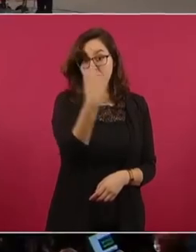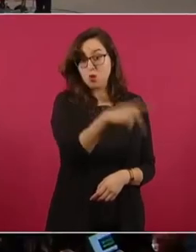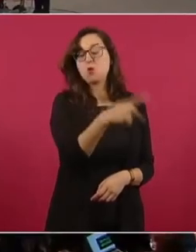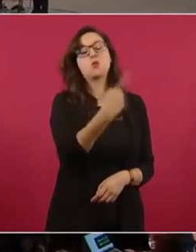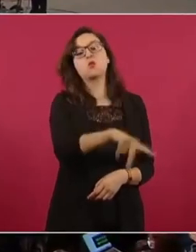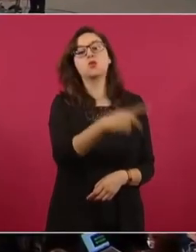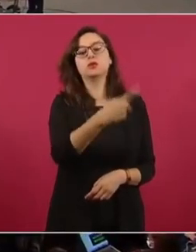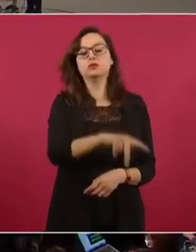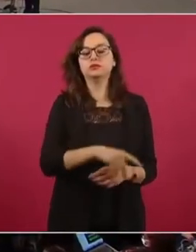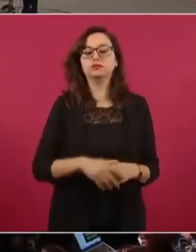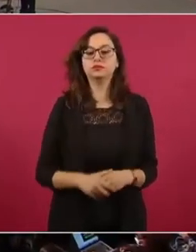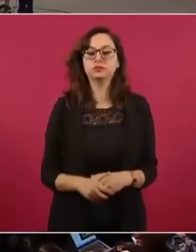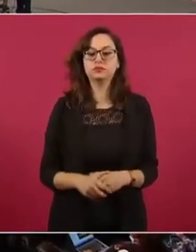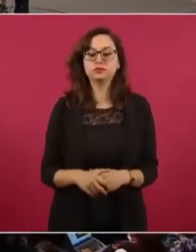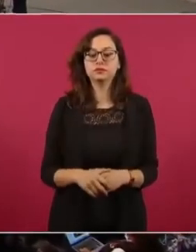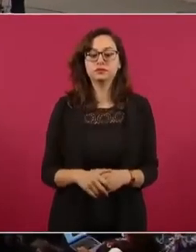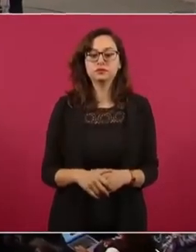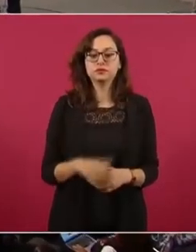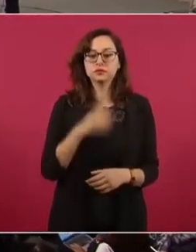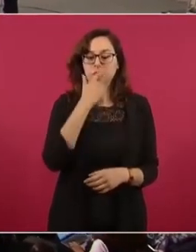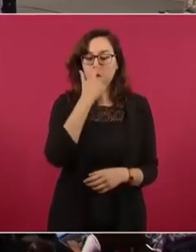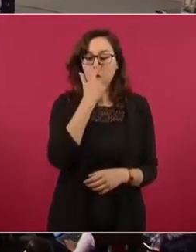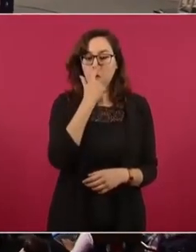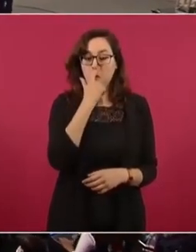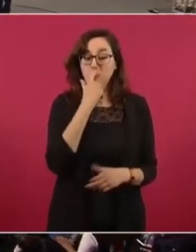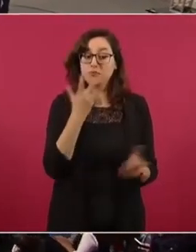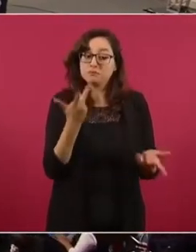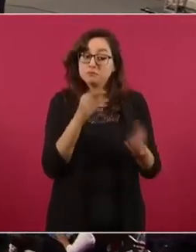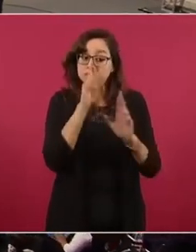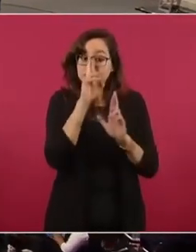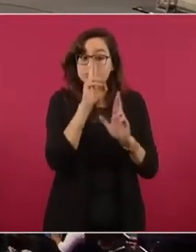No, lo respeto. No, comparto.